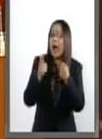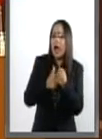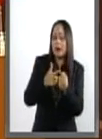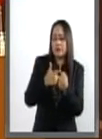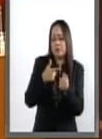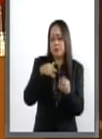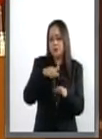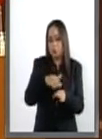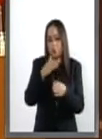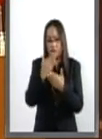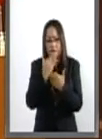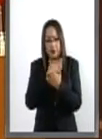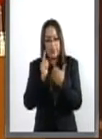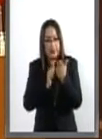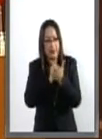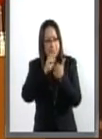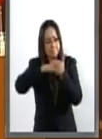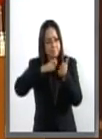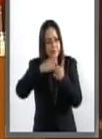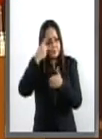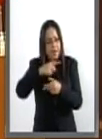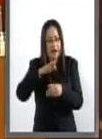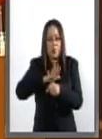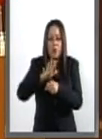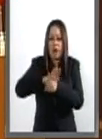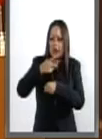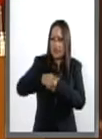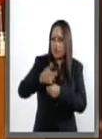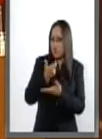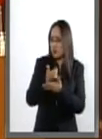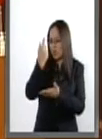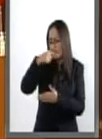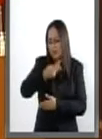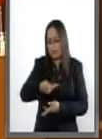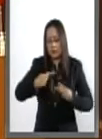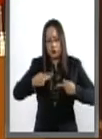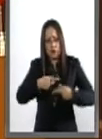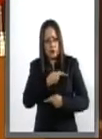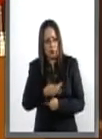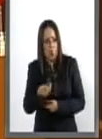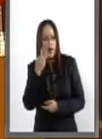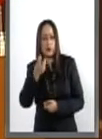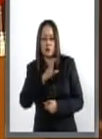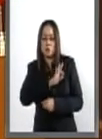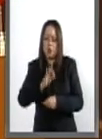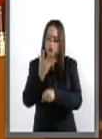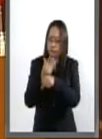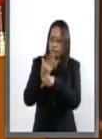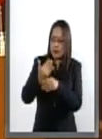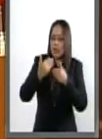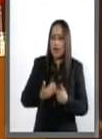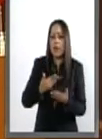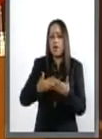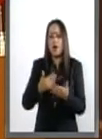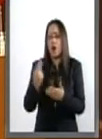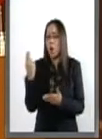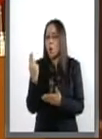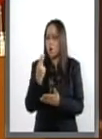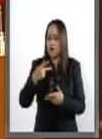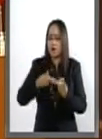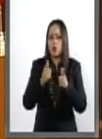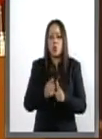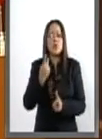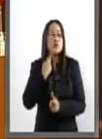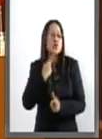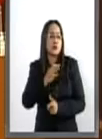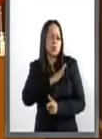tendientes a disminuir la afectación a la economía de los que menos tienen. Hoy urge que los partidos políticos sean partícipes en este